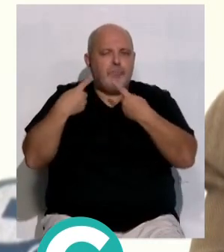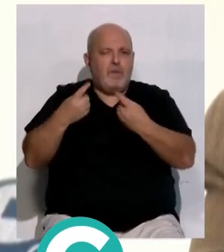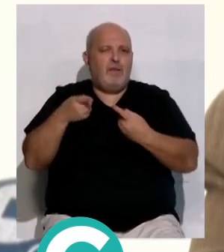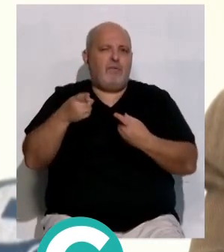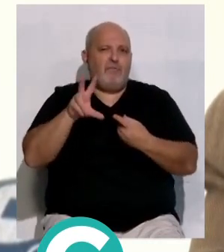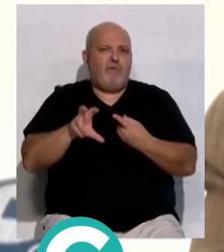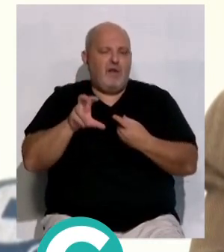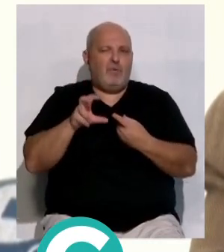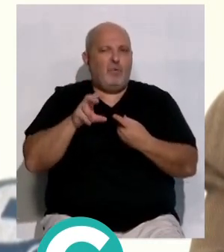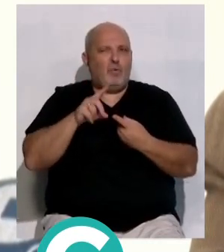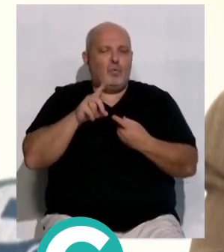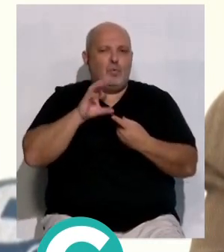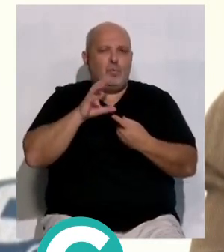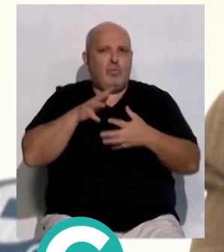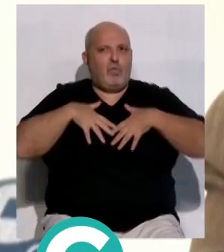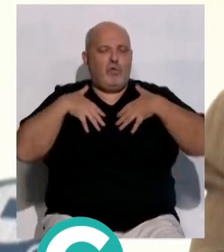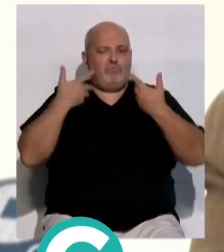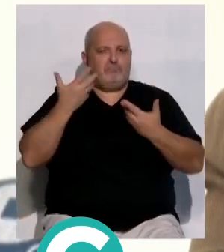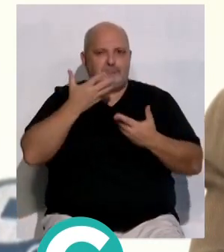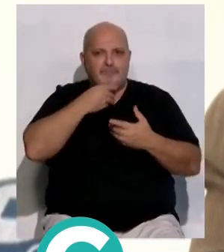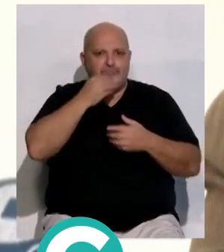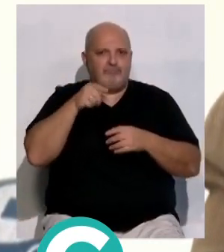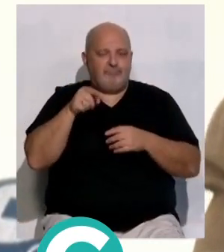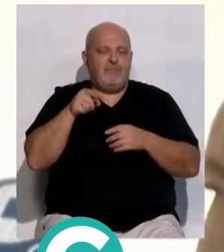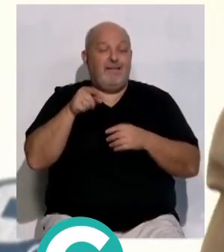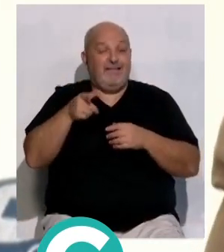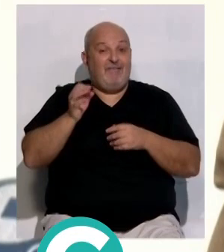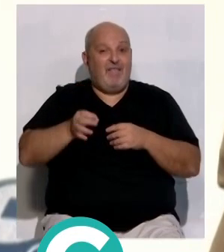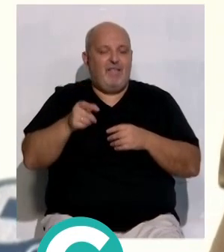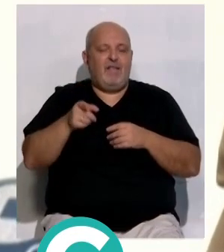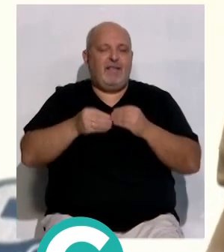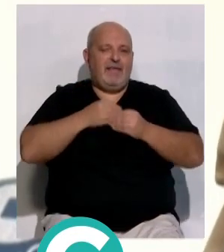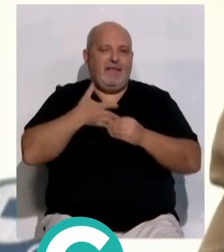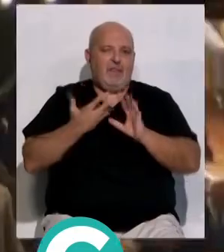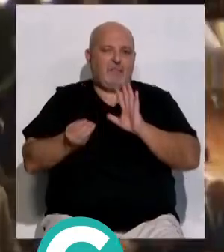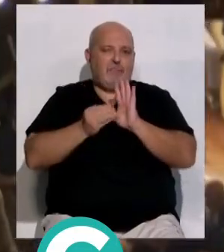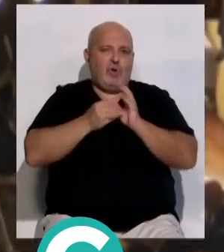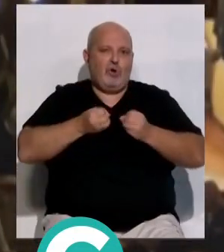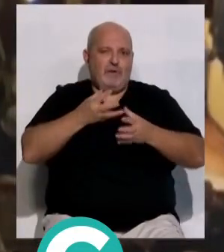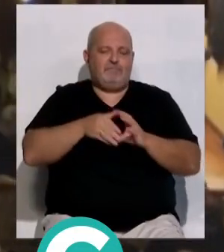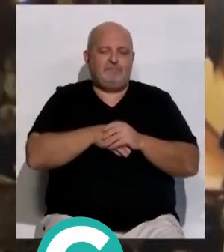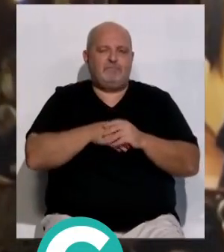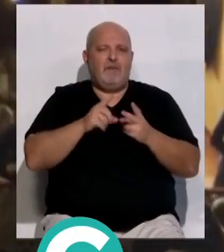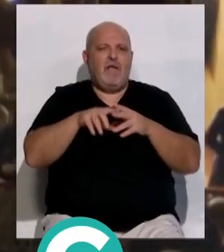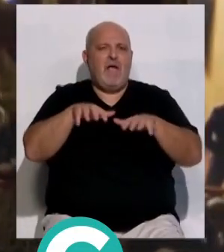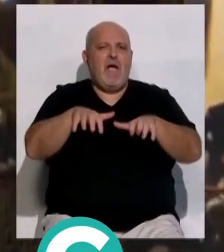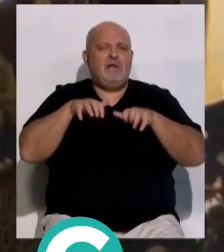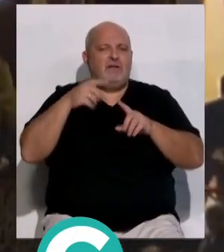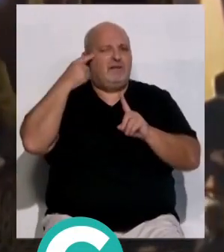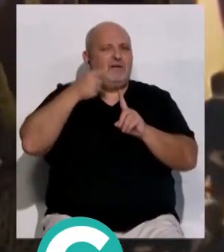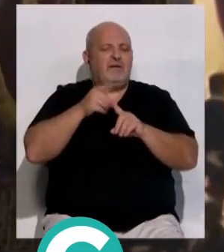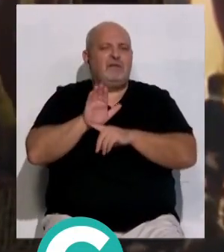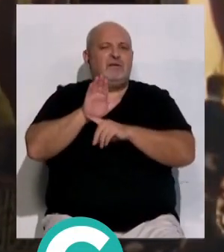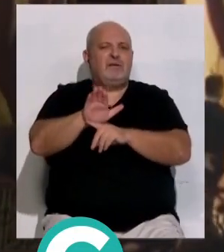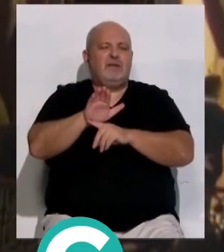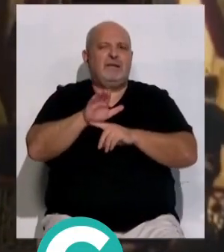vez tiene una emoción muy verdadera entonces esa verdad es la que yo quiero contar Por otro lado el acto también se dedicó a la